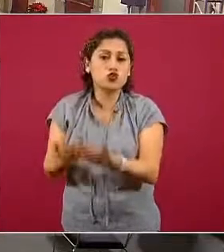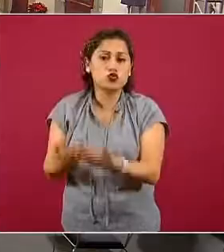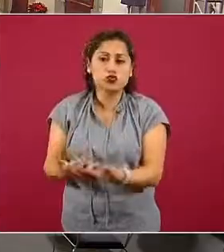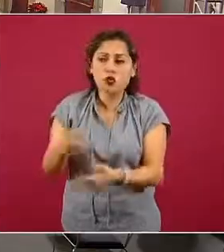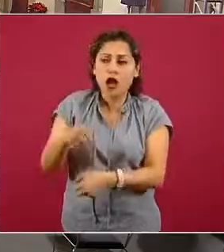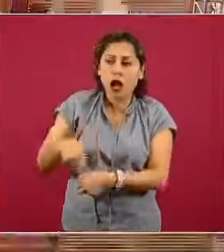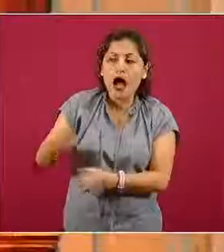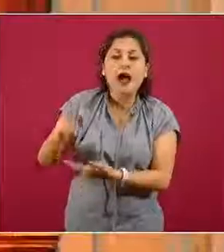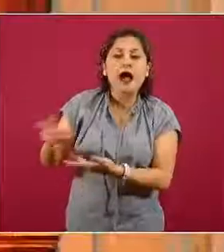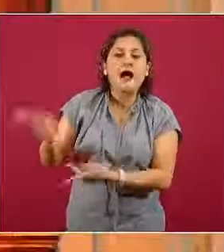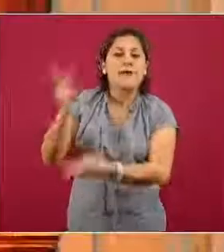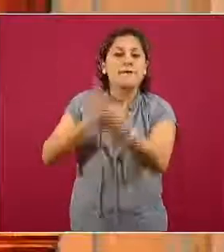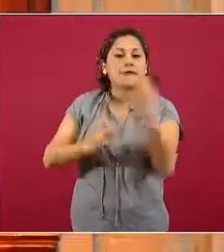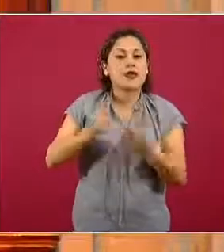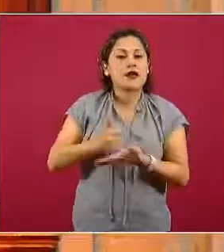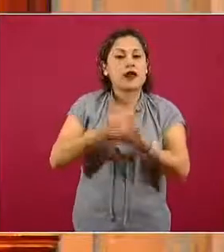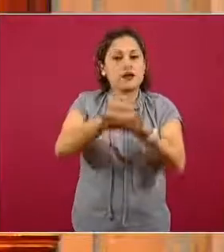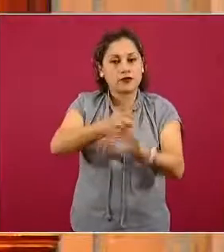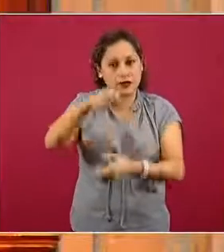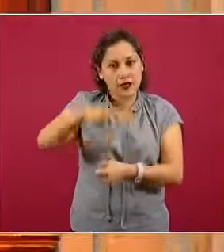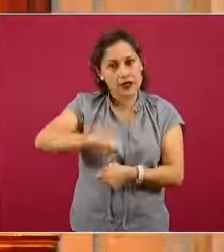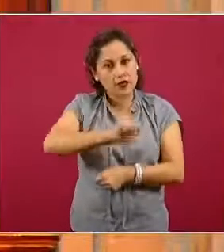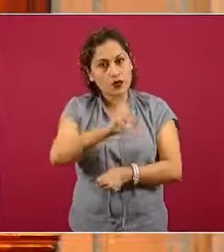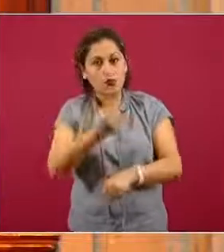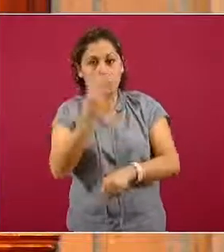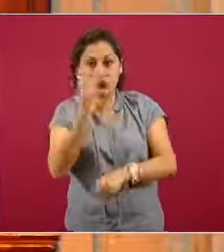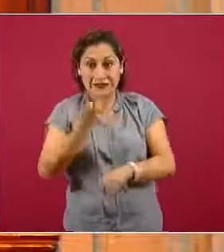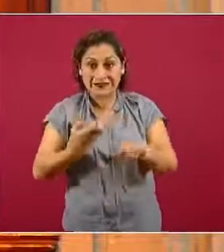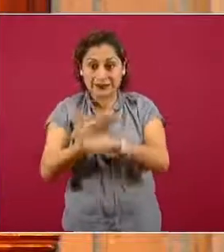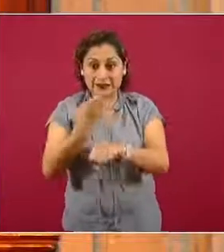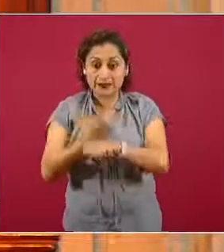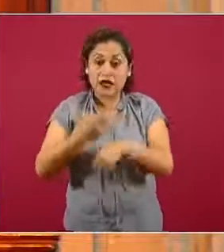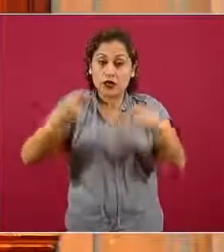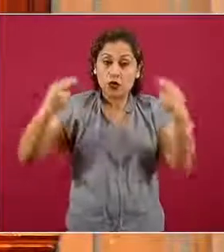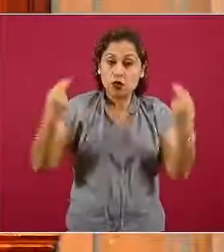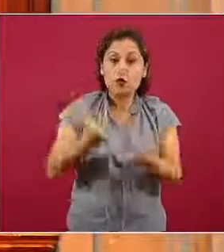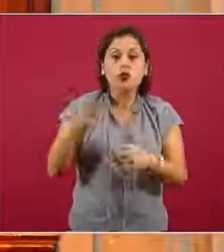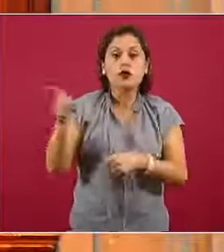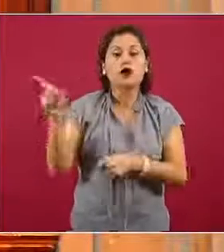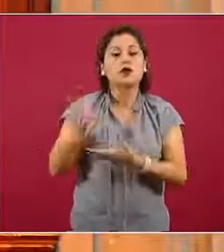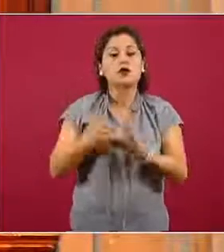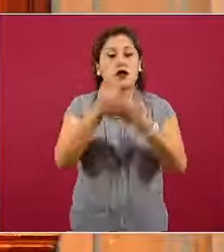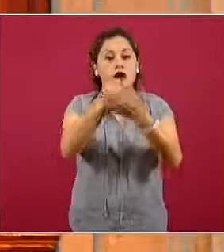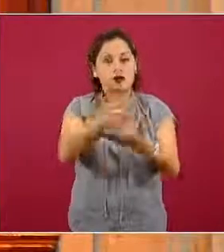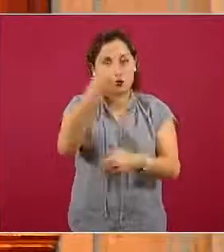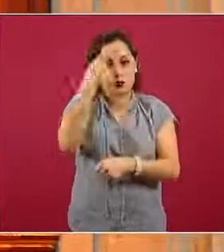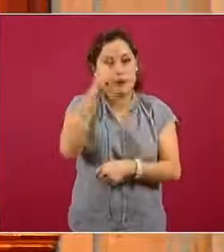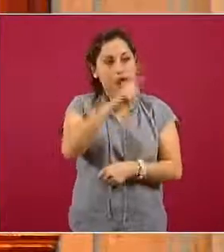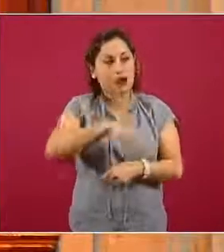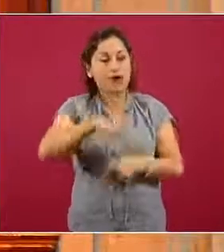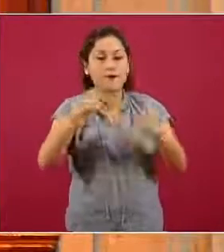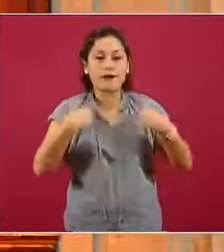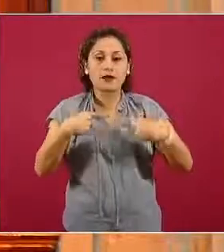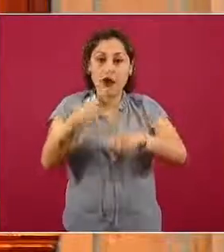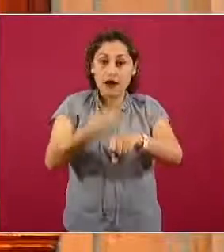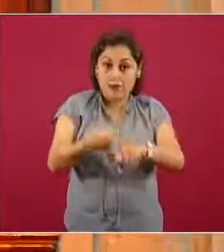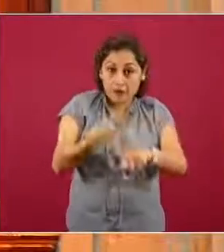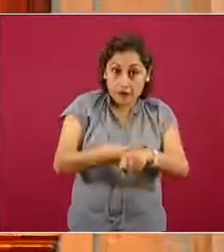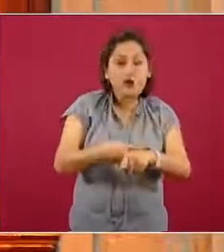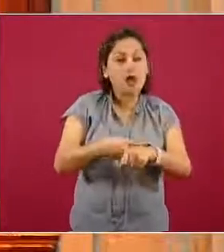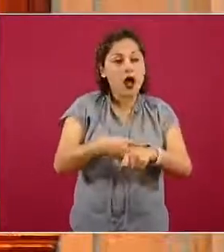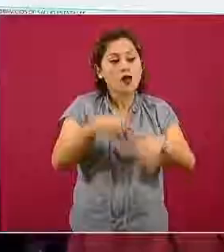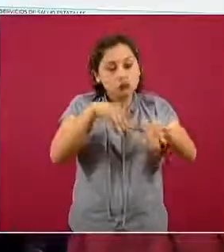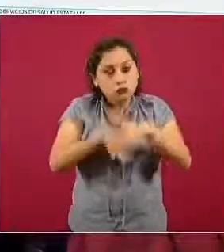la saturación hospitalaria, para que entonces puedan ellos solventar y siempre dar los servicios que corresponden a la